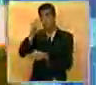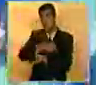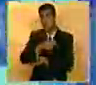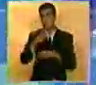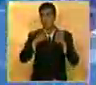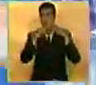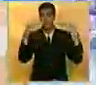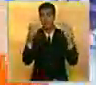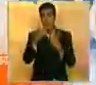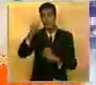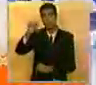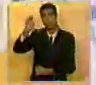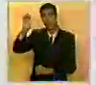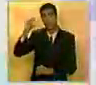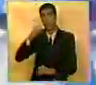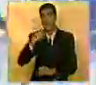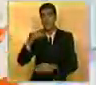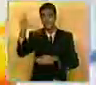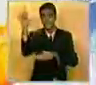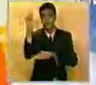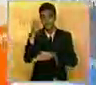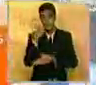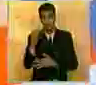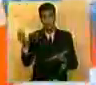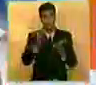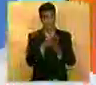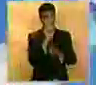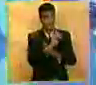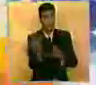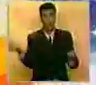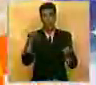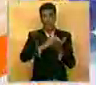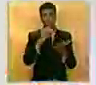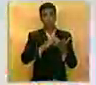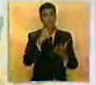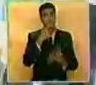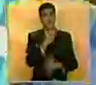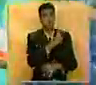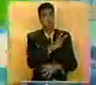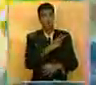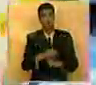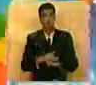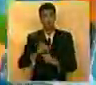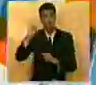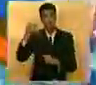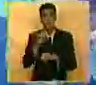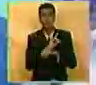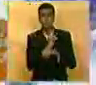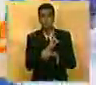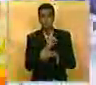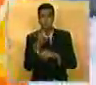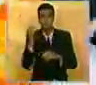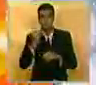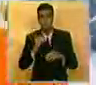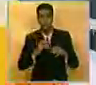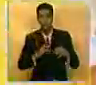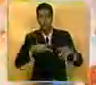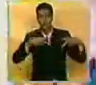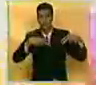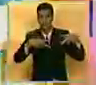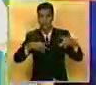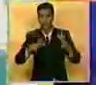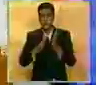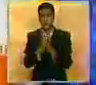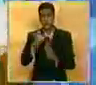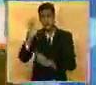el Antonio Herrera Gutiérrez, de la ciudad de Barquisimeto. Por lo pronto, volvemos nuevamente con ustedes a la estudiar. Jesús, rapidito, ¿cómo te preparas para la caminata de San Sebastián?